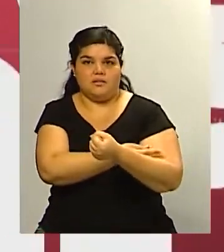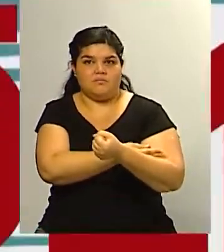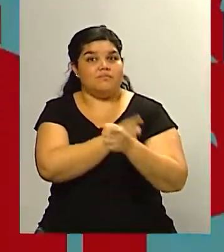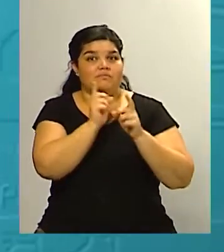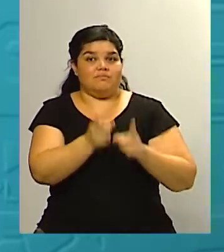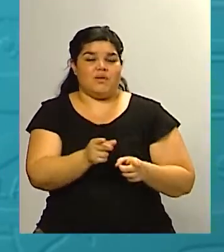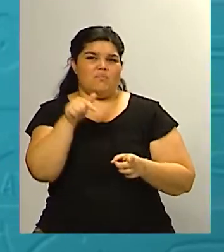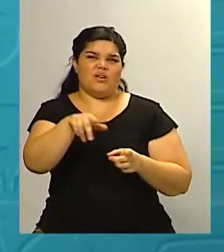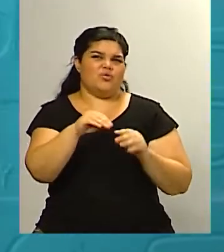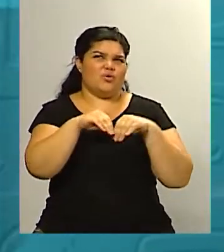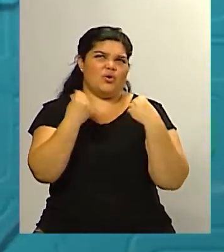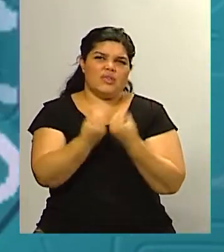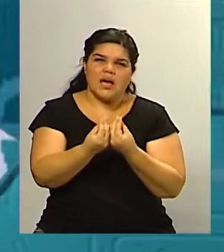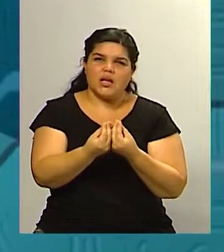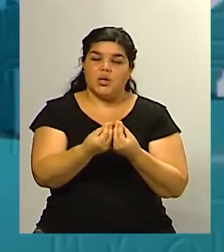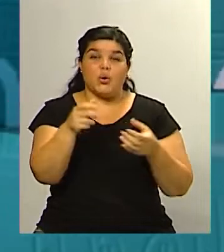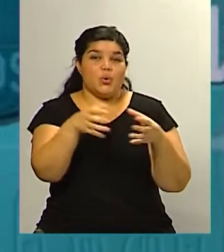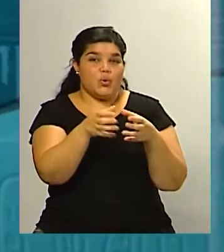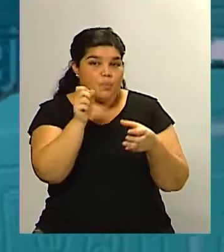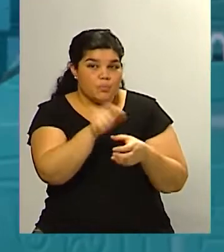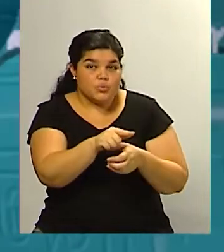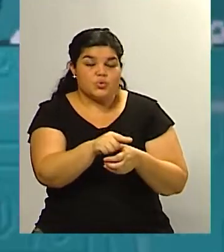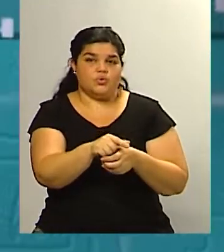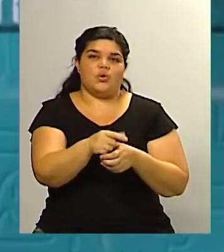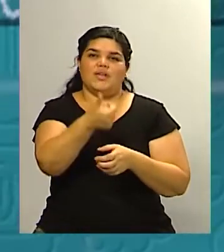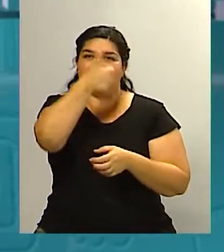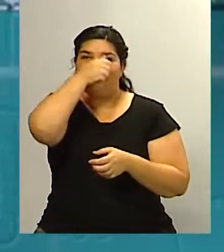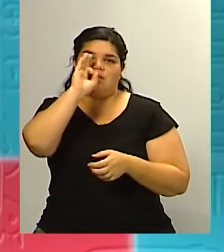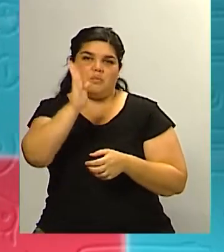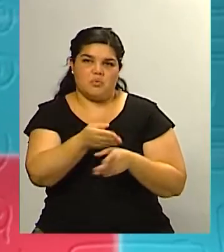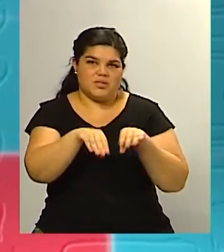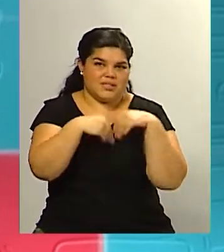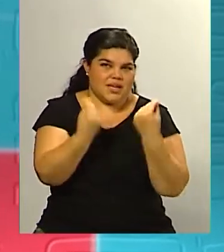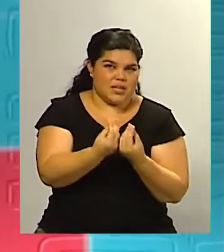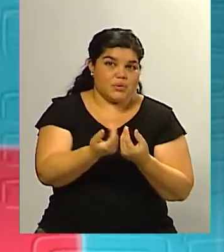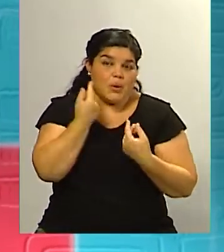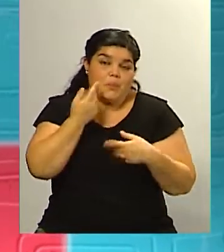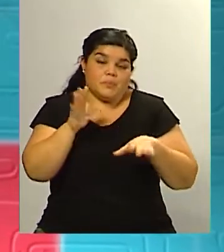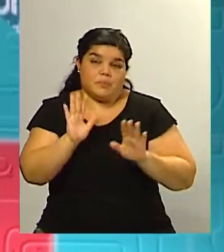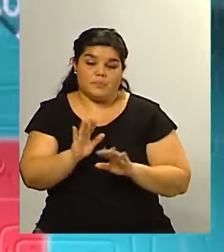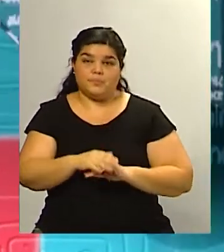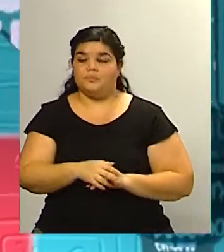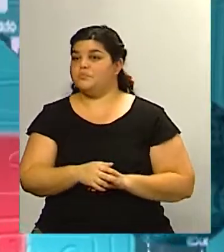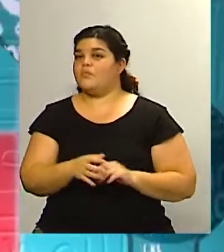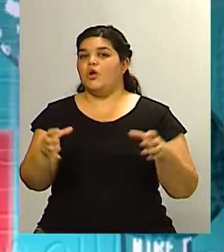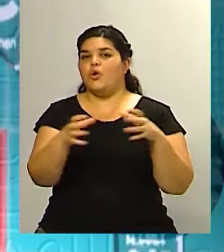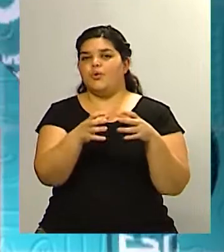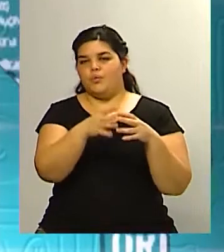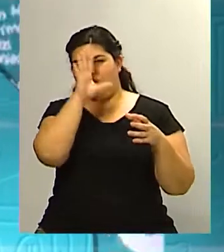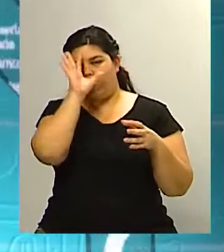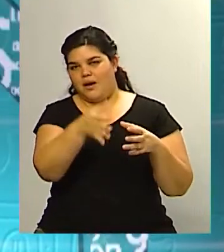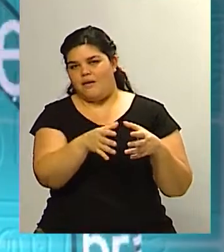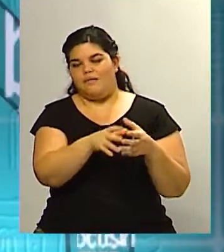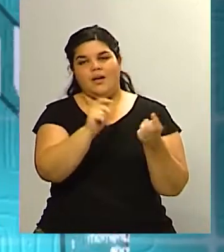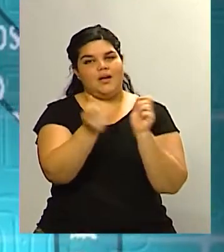de voto en un 60% hay que ver cómo se traduce tal cual dejando de lado al frente Cambia Mendoza que uno ya entiende que tienen